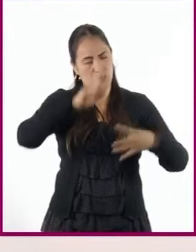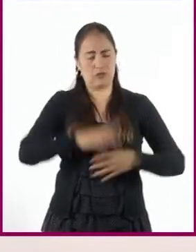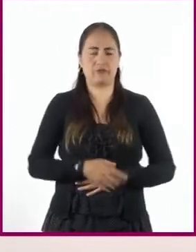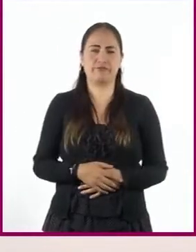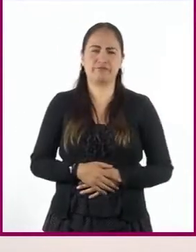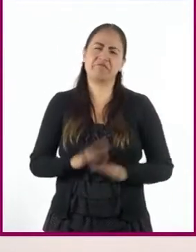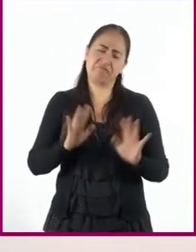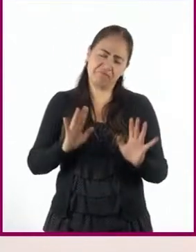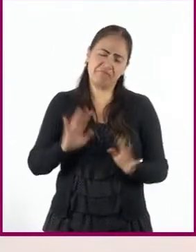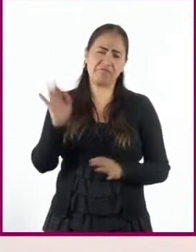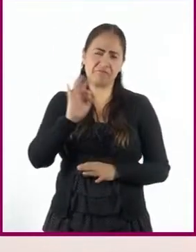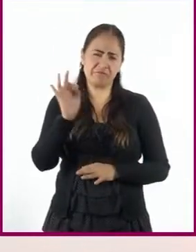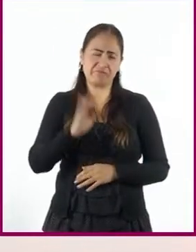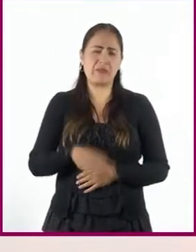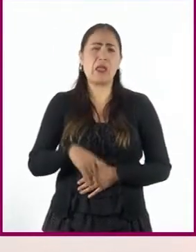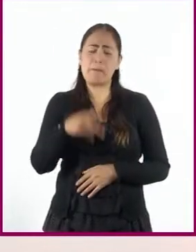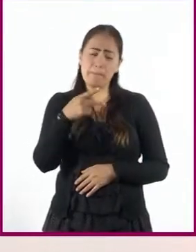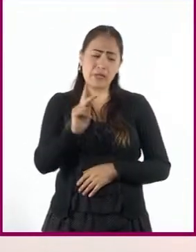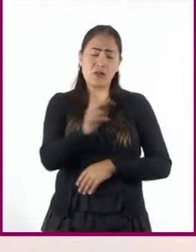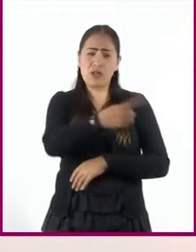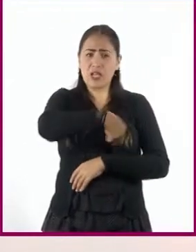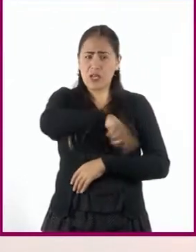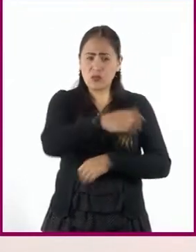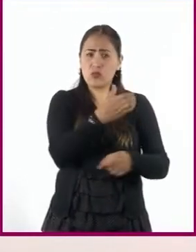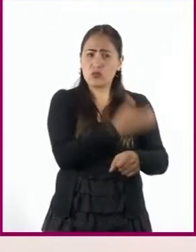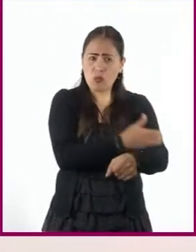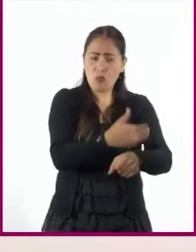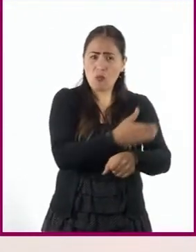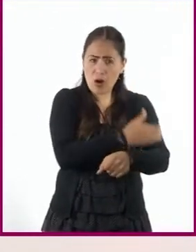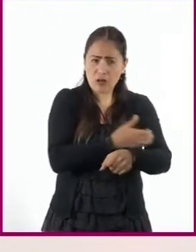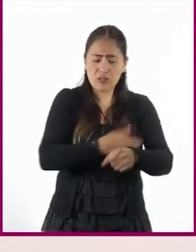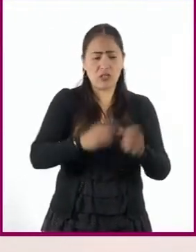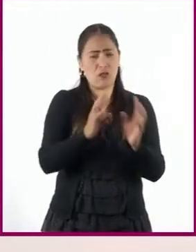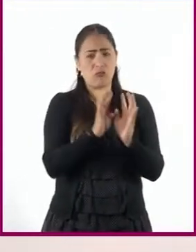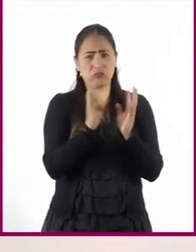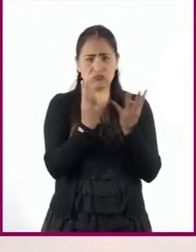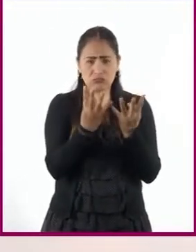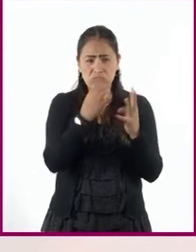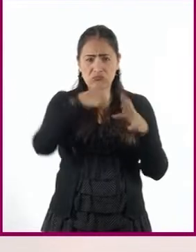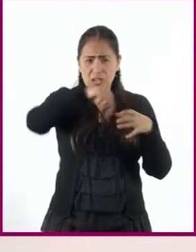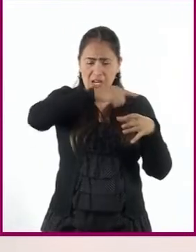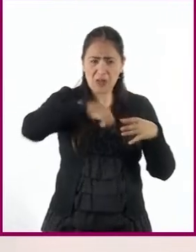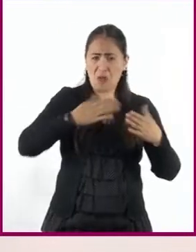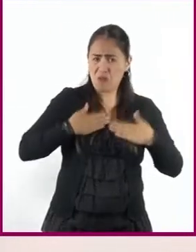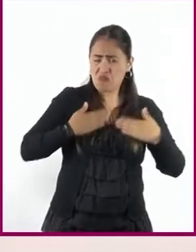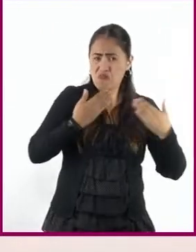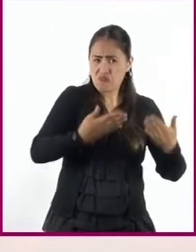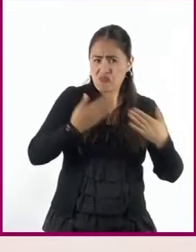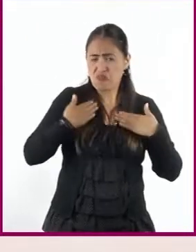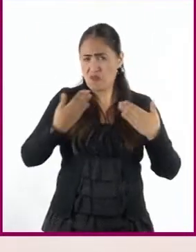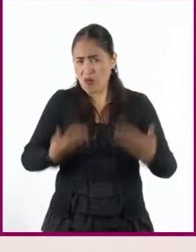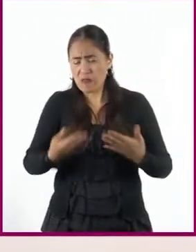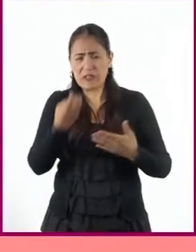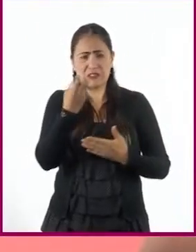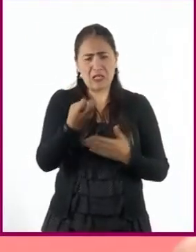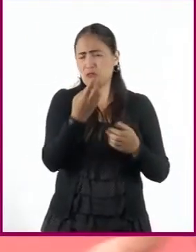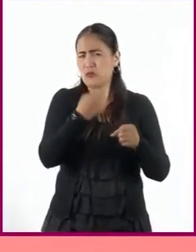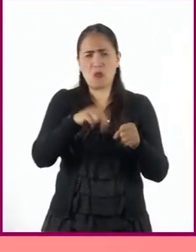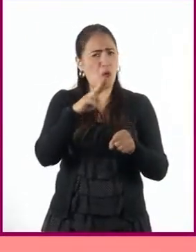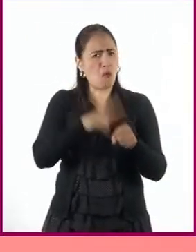Pero si son sus compañeros, profesor, pues claro que se van a hablar los unos a los otros con toda confianza. Es lo normal.